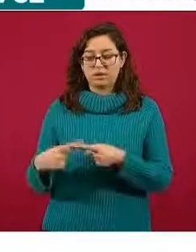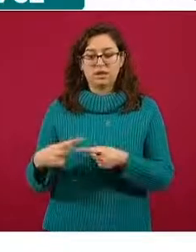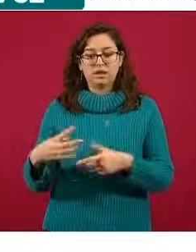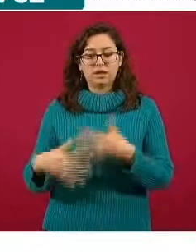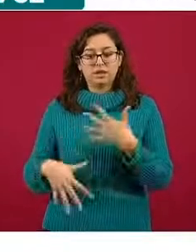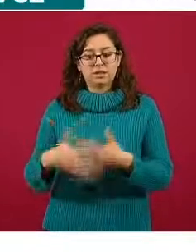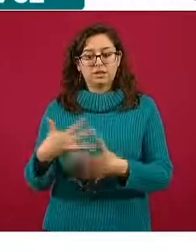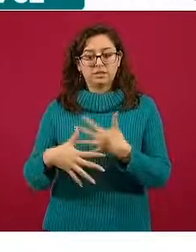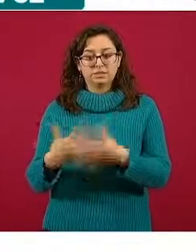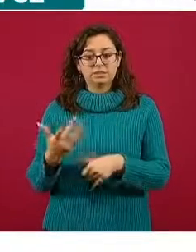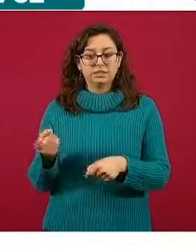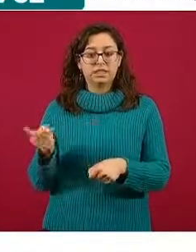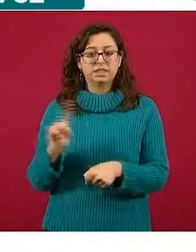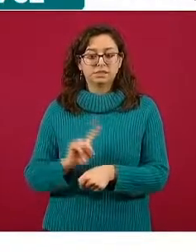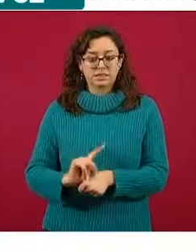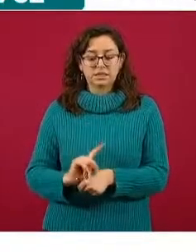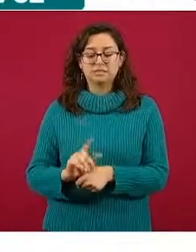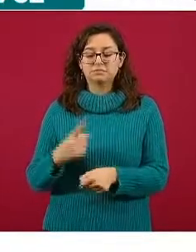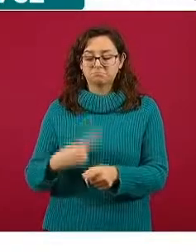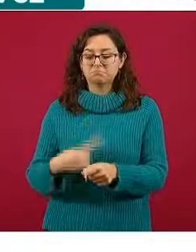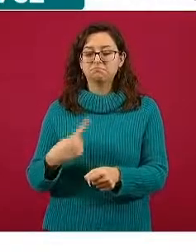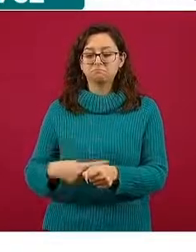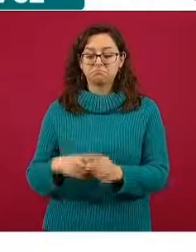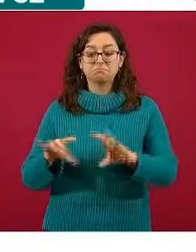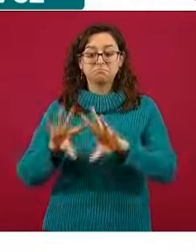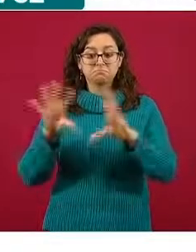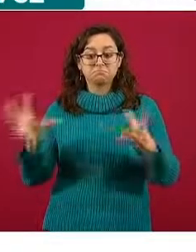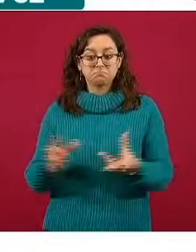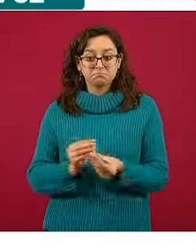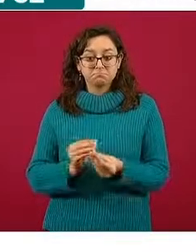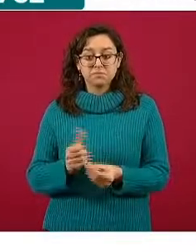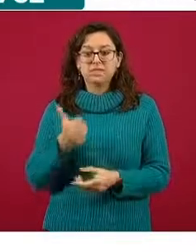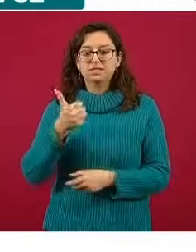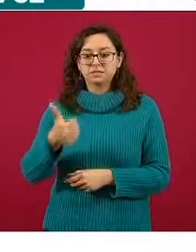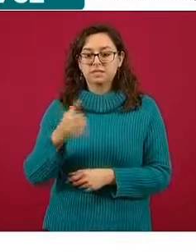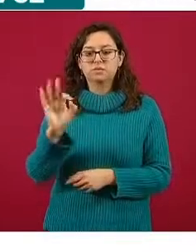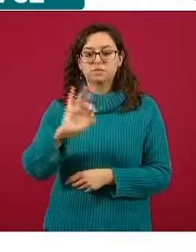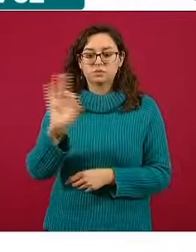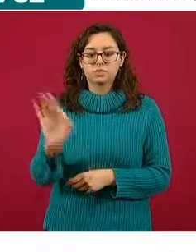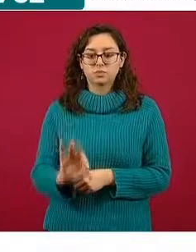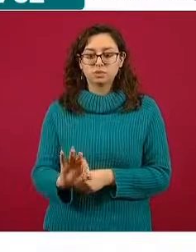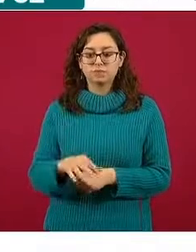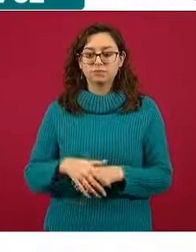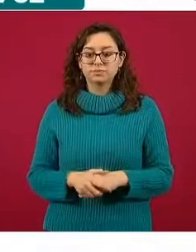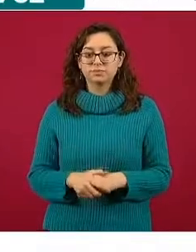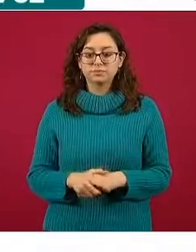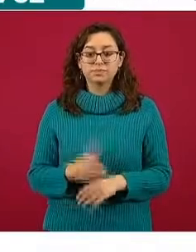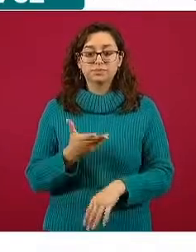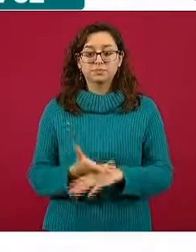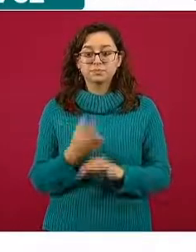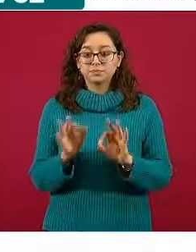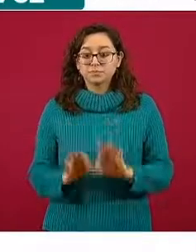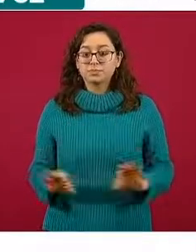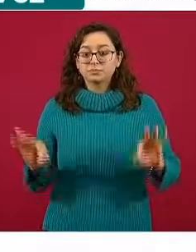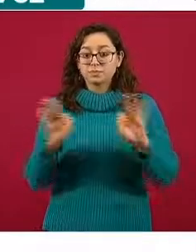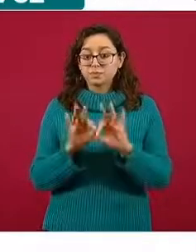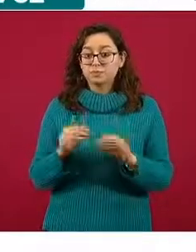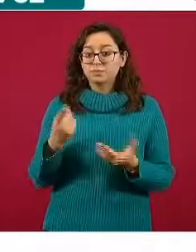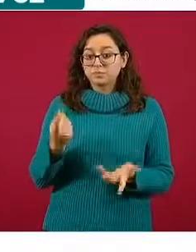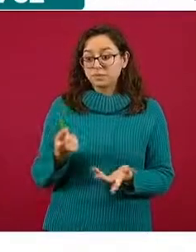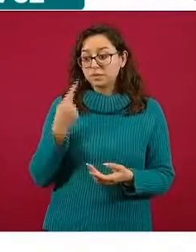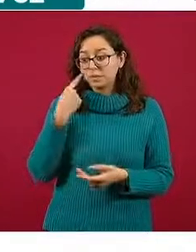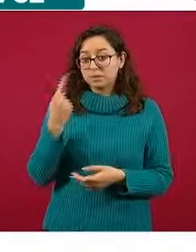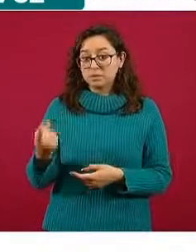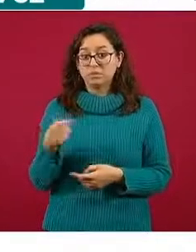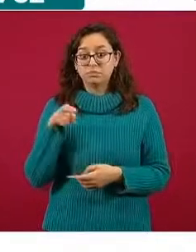representa el 6 por ciento de toda esta epidemia, pero es muy importante como este número ha ido